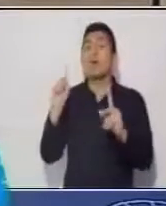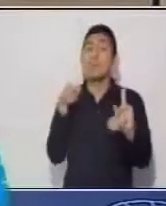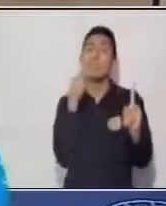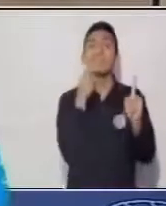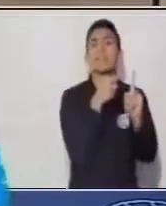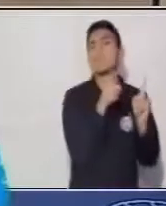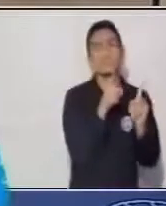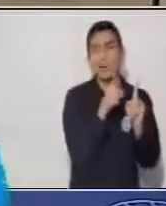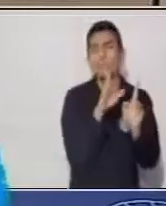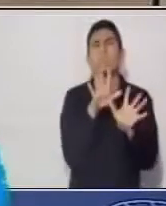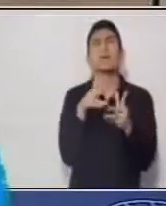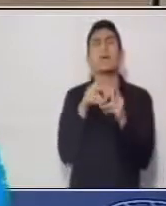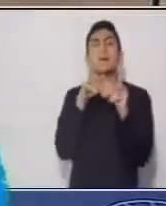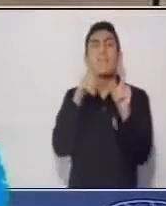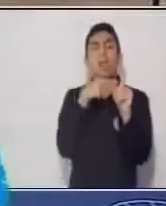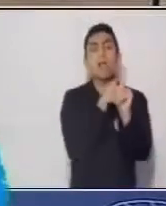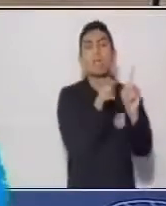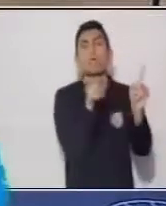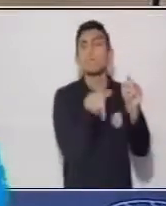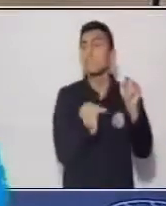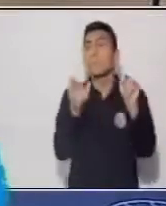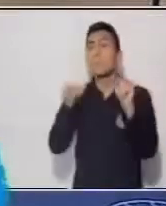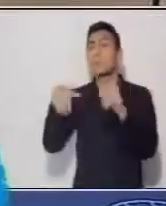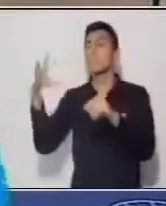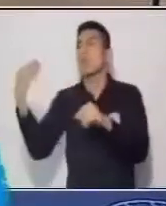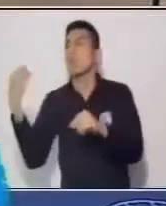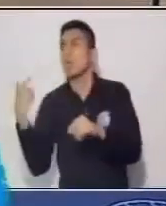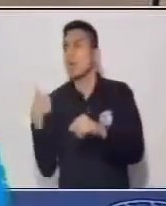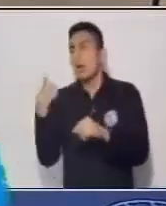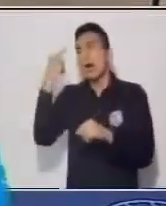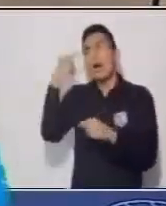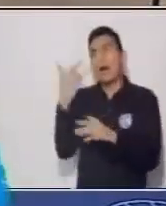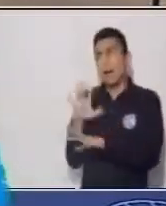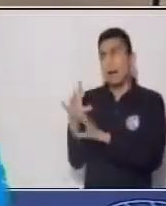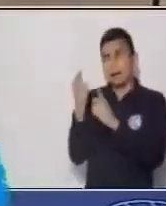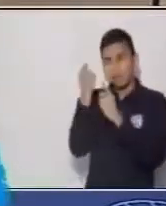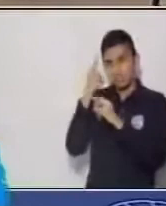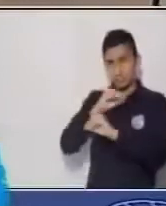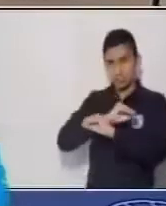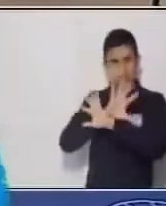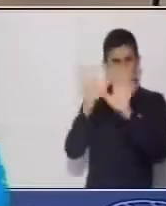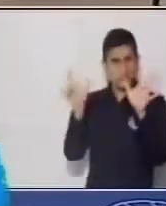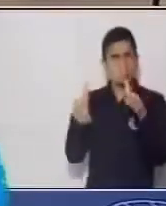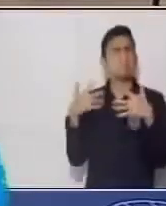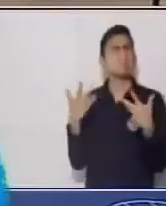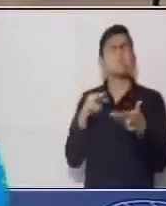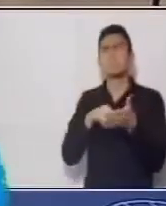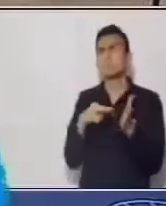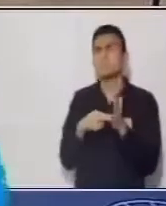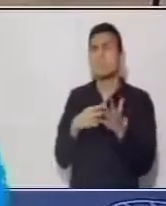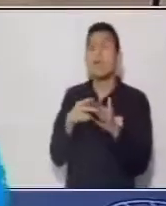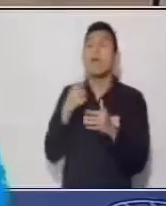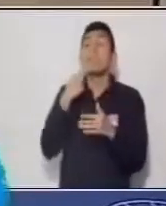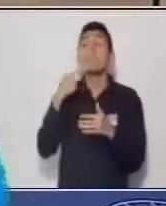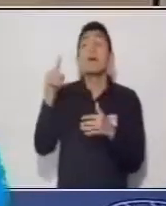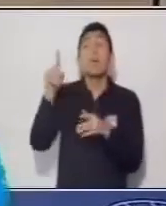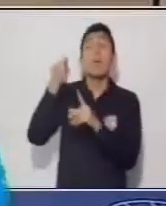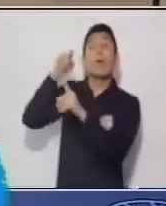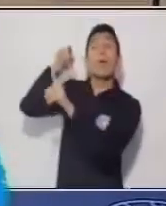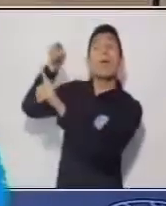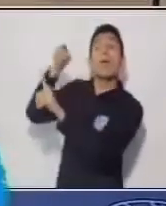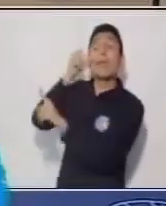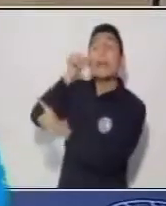en el texto como las palabras o la pregunta que está acá sino que nos está refiriendo que dijo eso